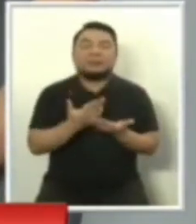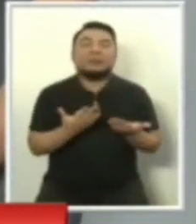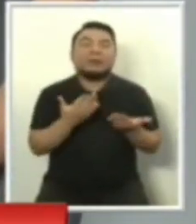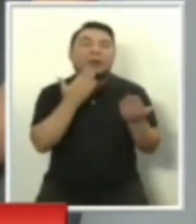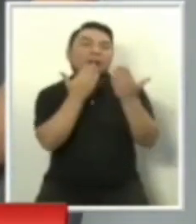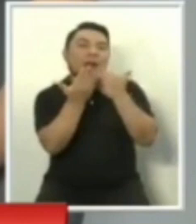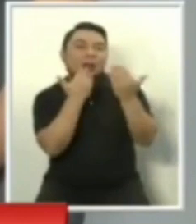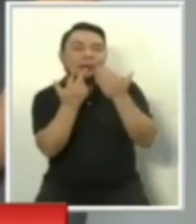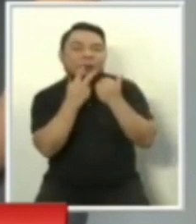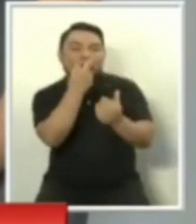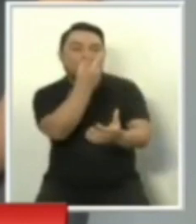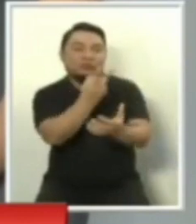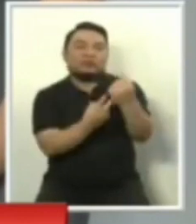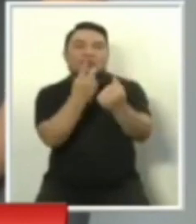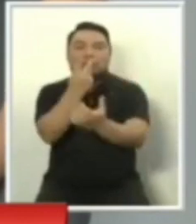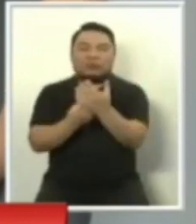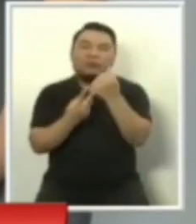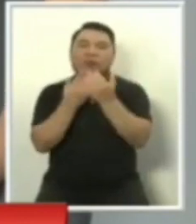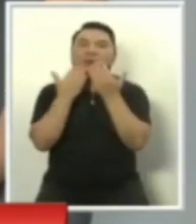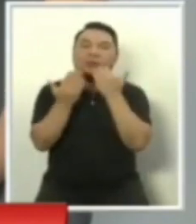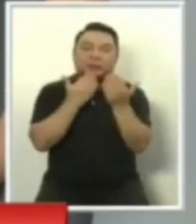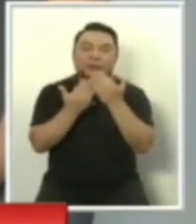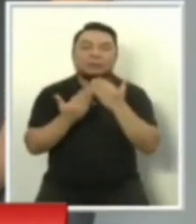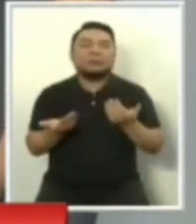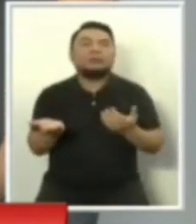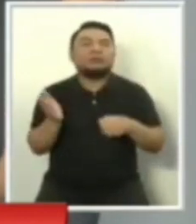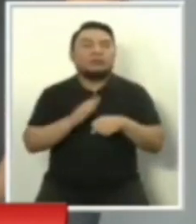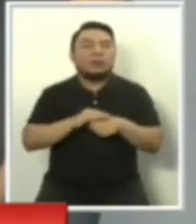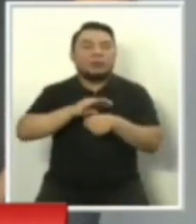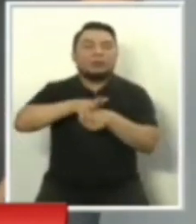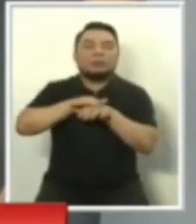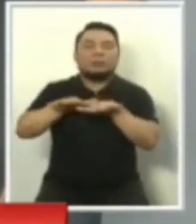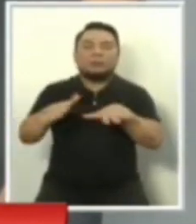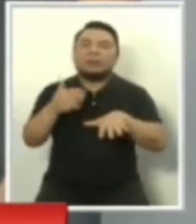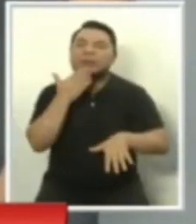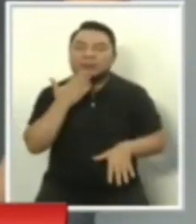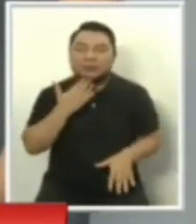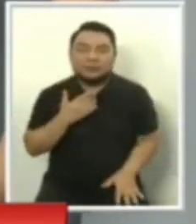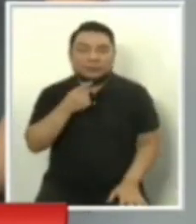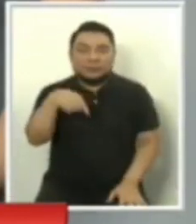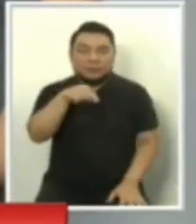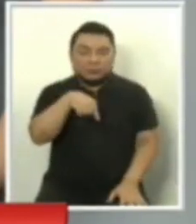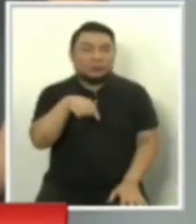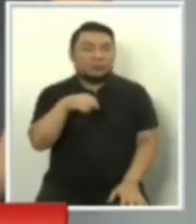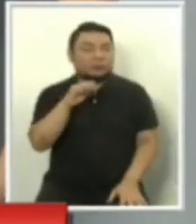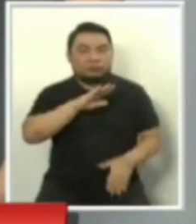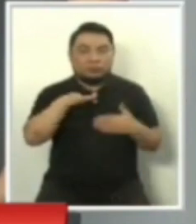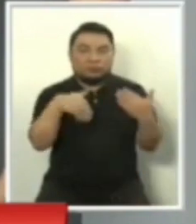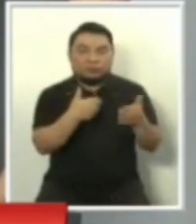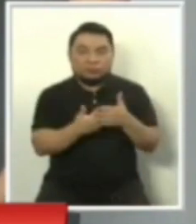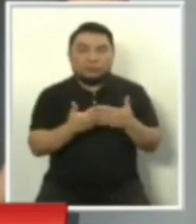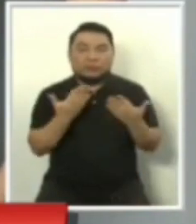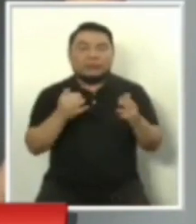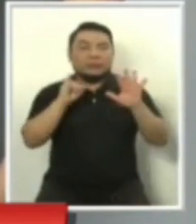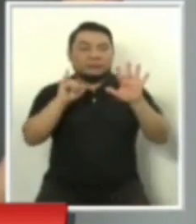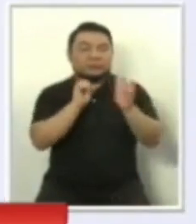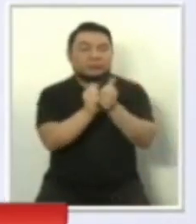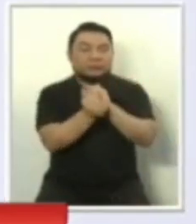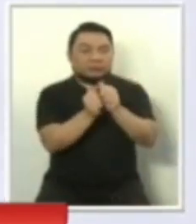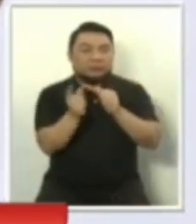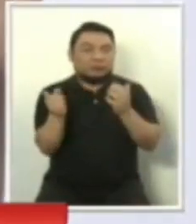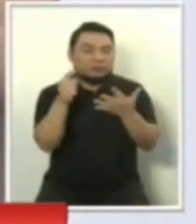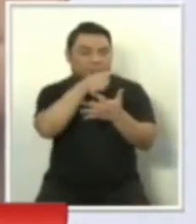diálogo que tratará el tema de medidas frente a la pandemia. Aquí participan todos, milagros, ¿verdad? Participan todos los seis candidatos